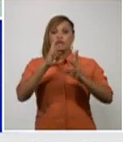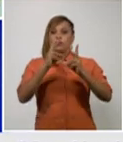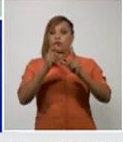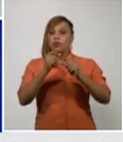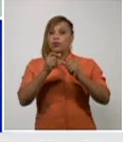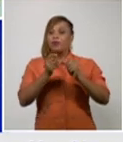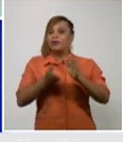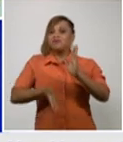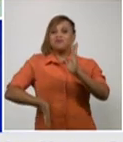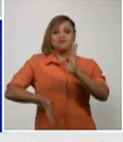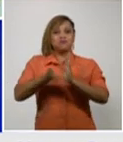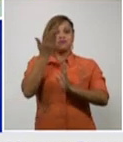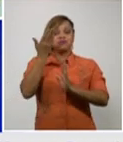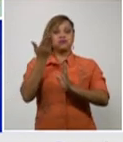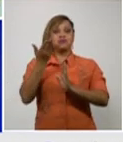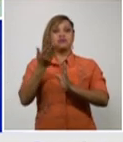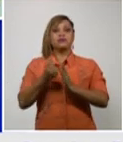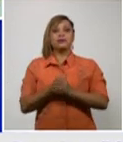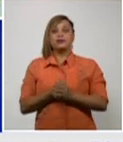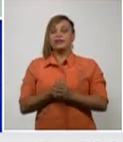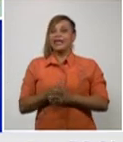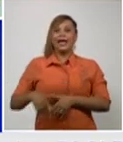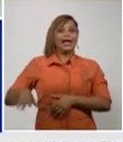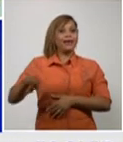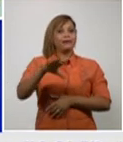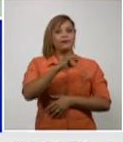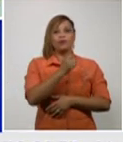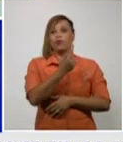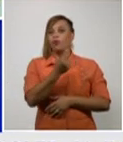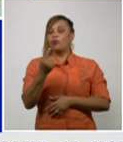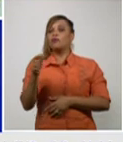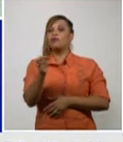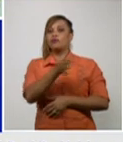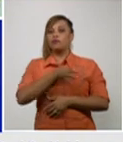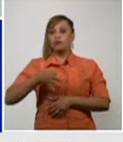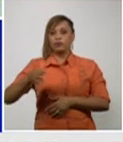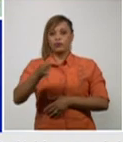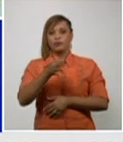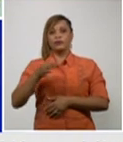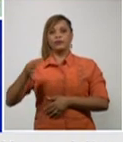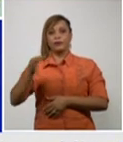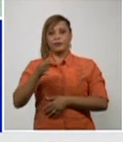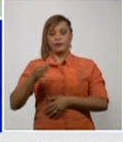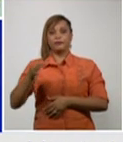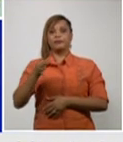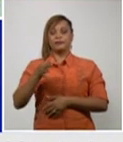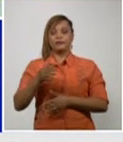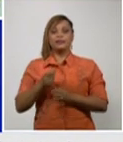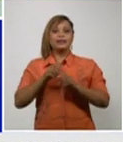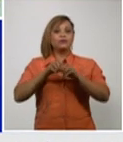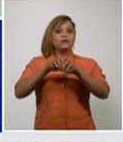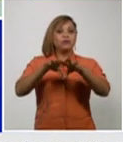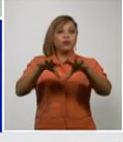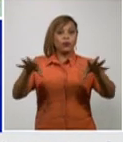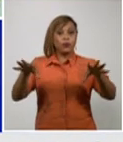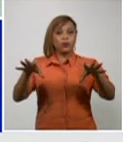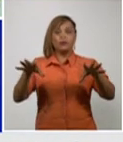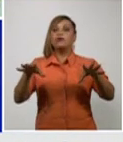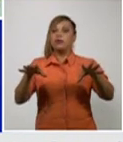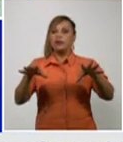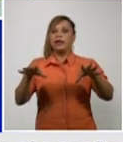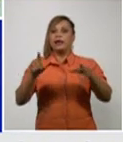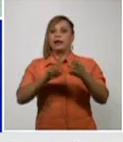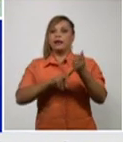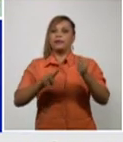de casos en cada uno en muchos de sus municipios y la dispersión que tiene en el territorio